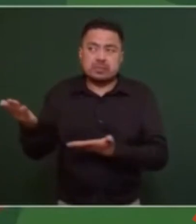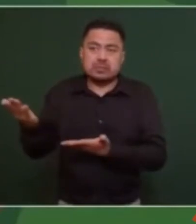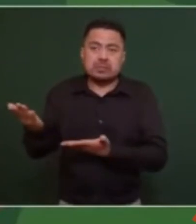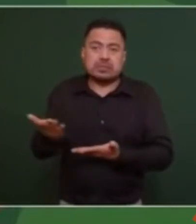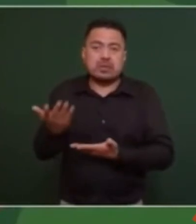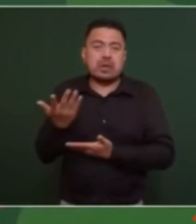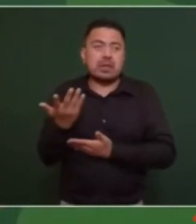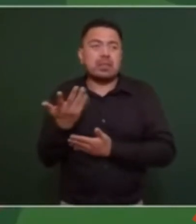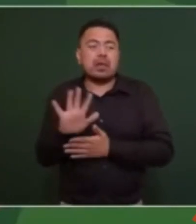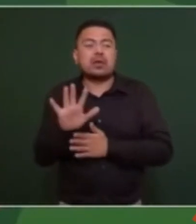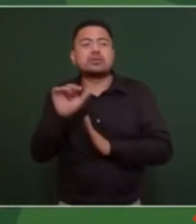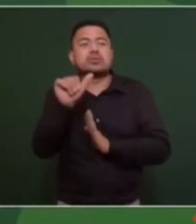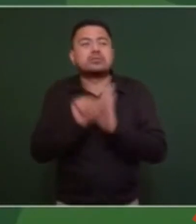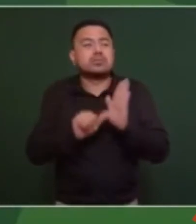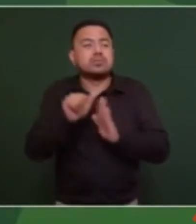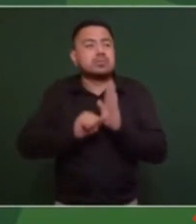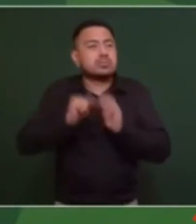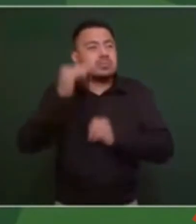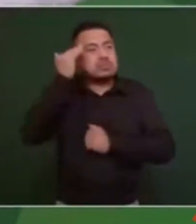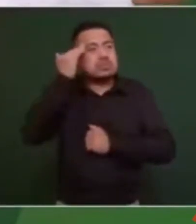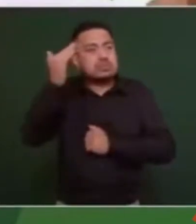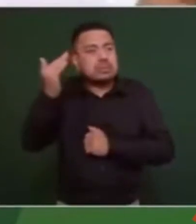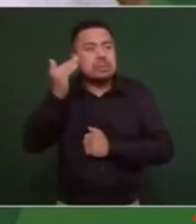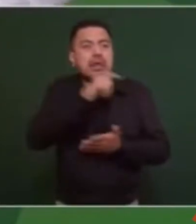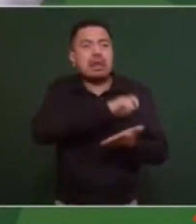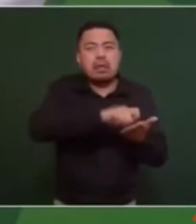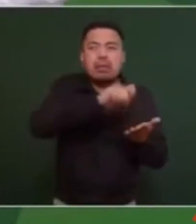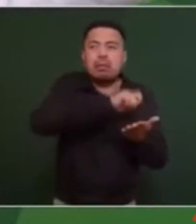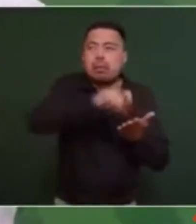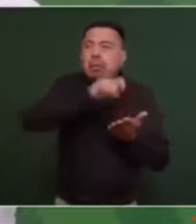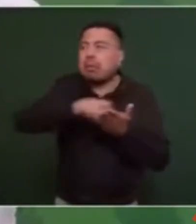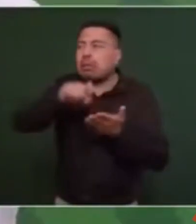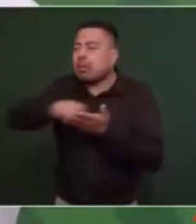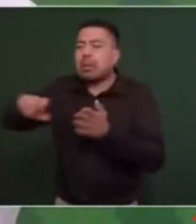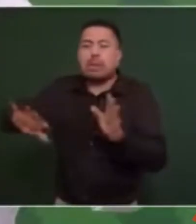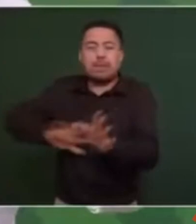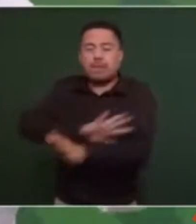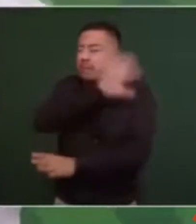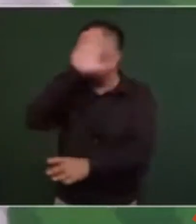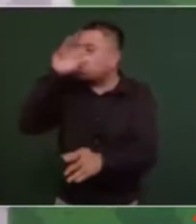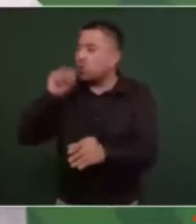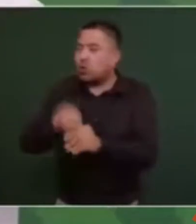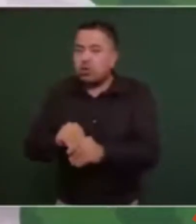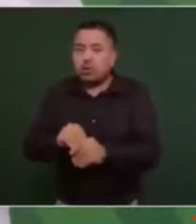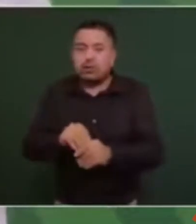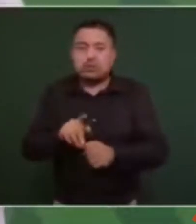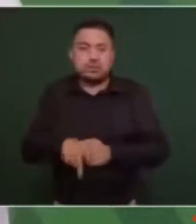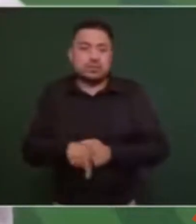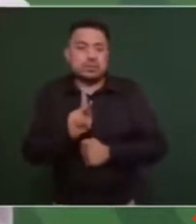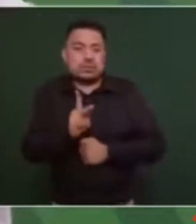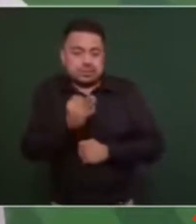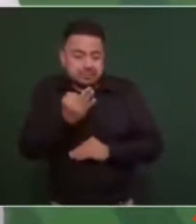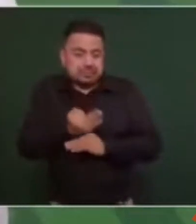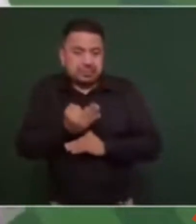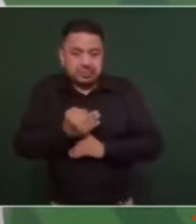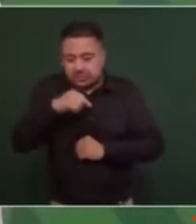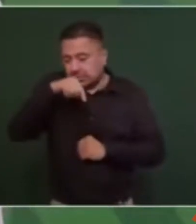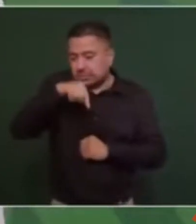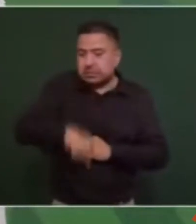meses conseguirlos todos los paquetes acá nos va